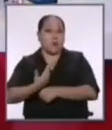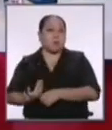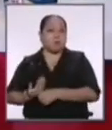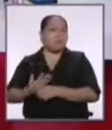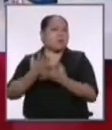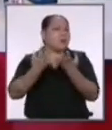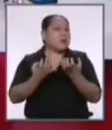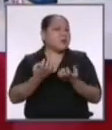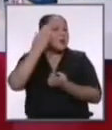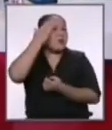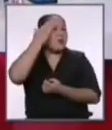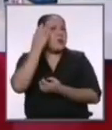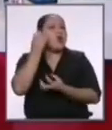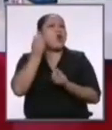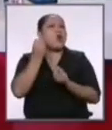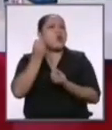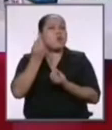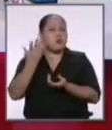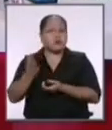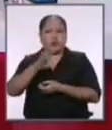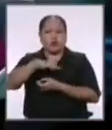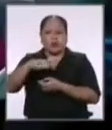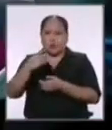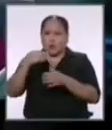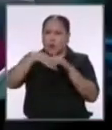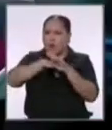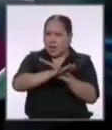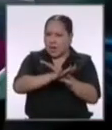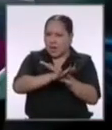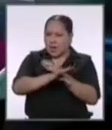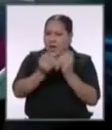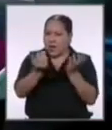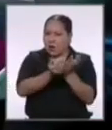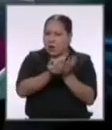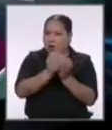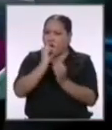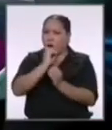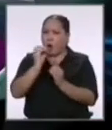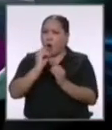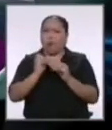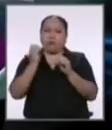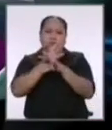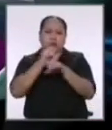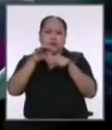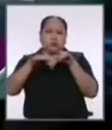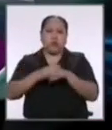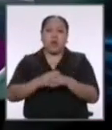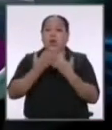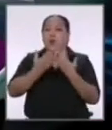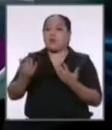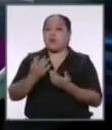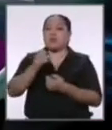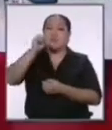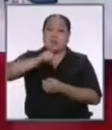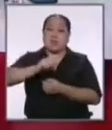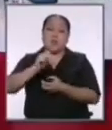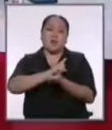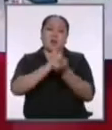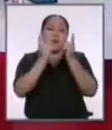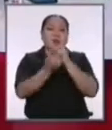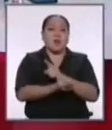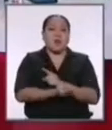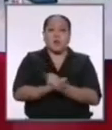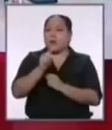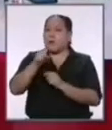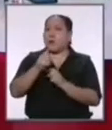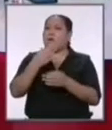cómo va a manejar la presencialidad o la virtualidad hay cosas que no van a volver al punto de origen y van a cambiar de manera